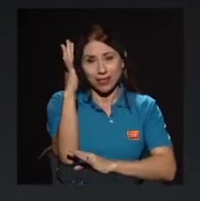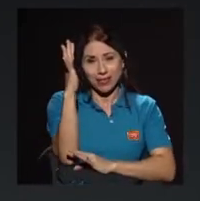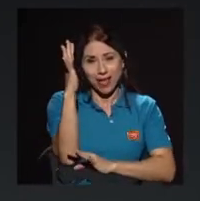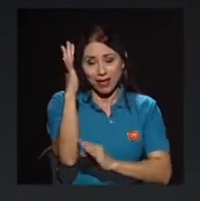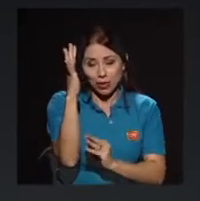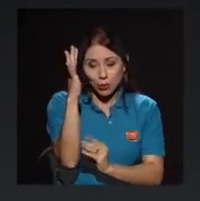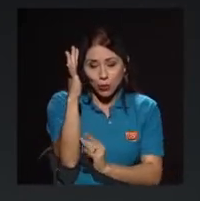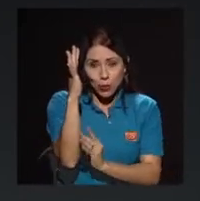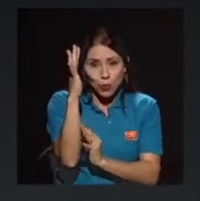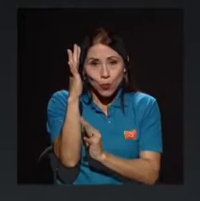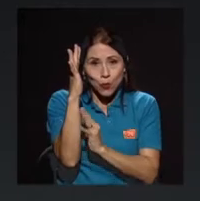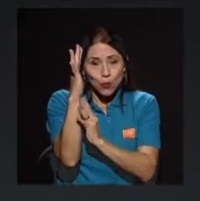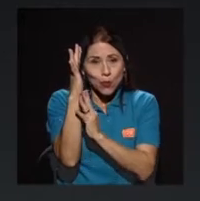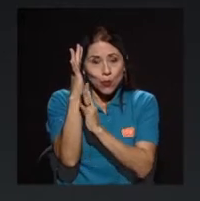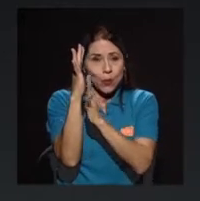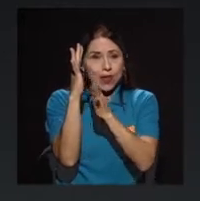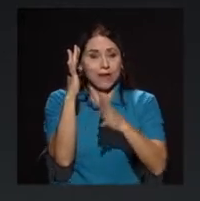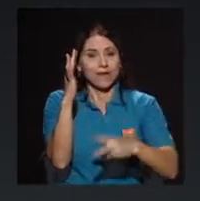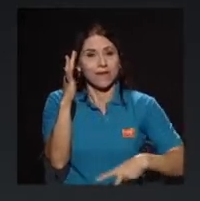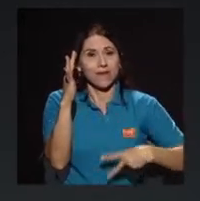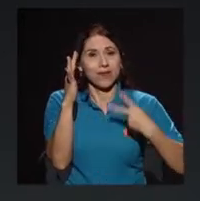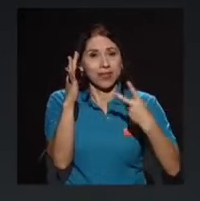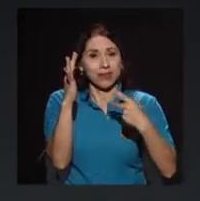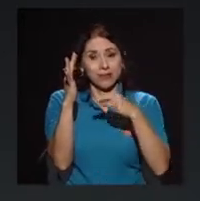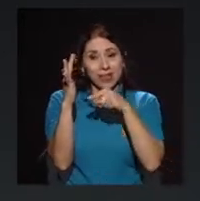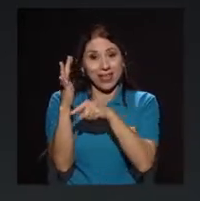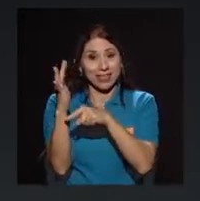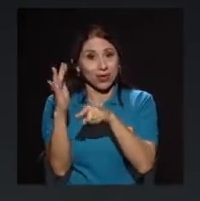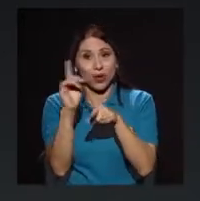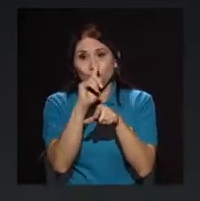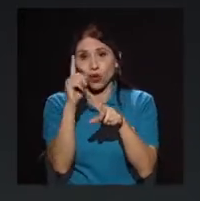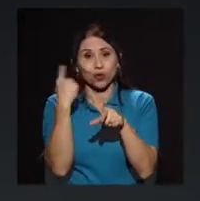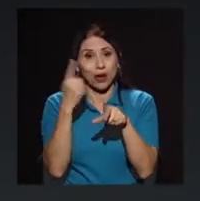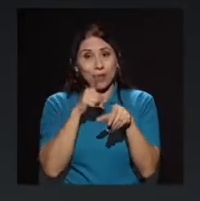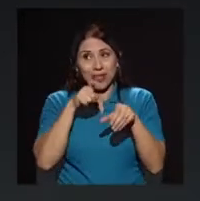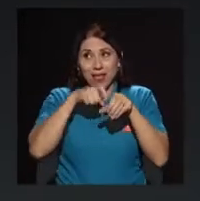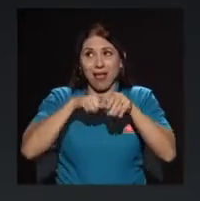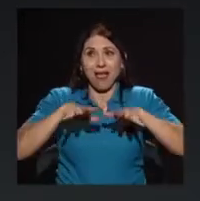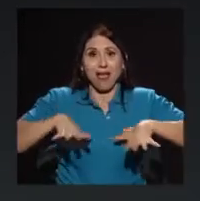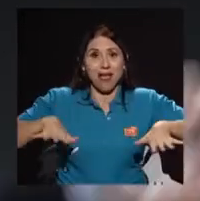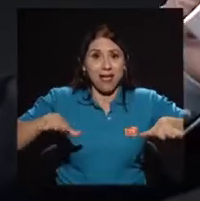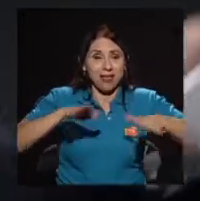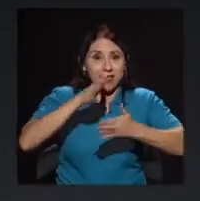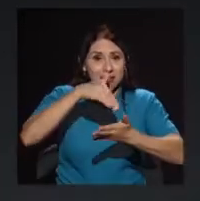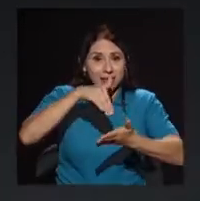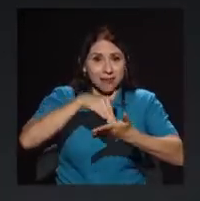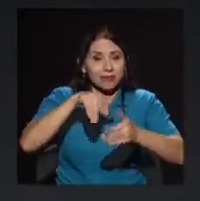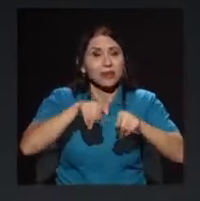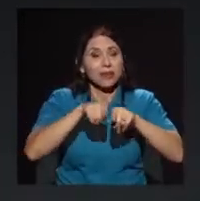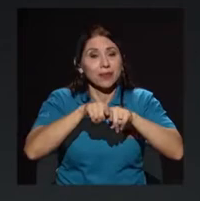circunscribe a este campo, sino que va por todas las áreas donde está la universidad.